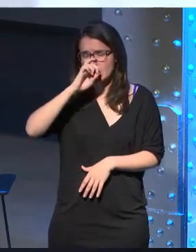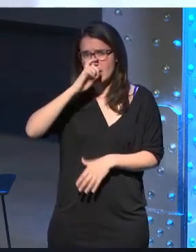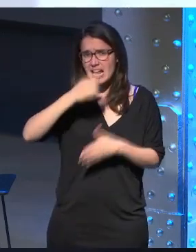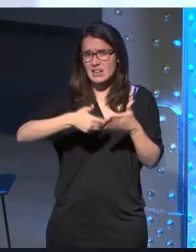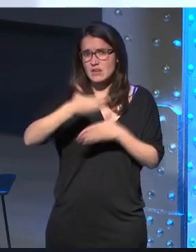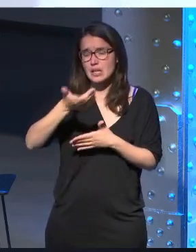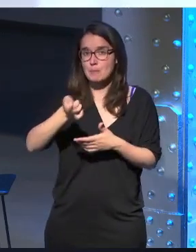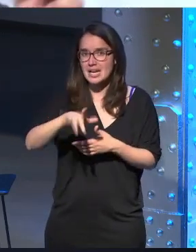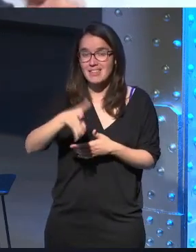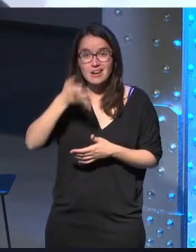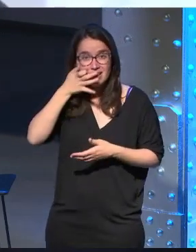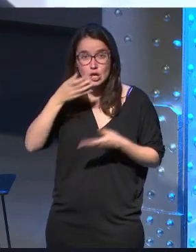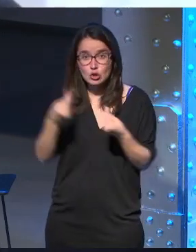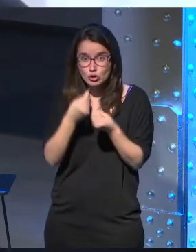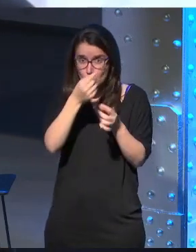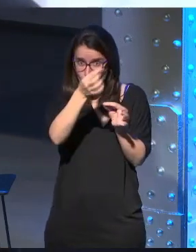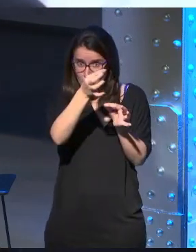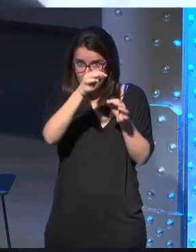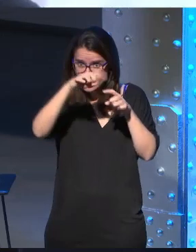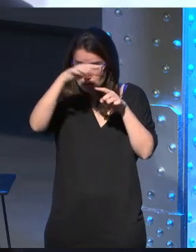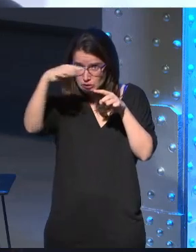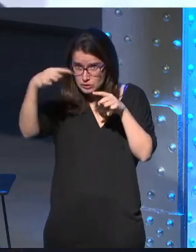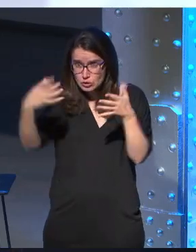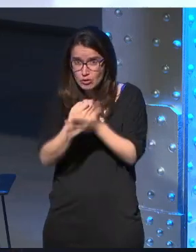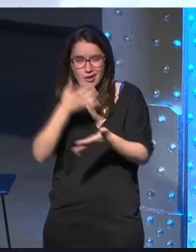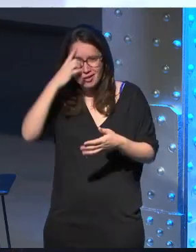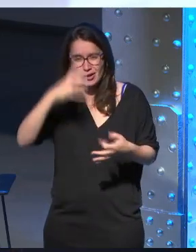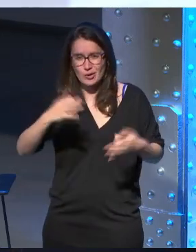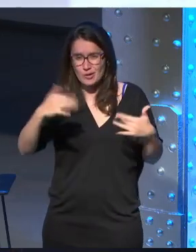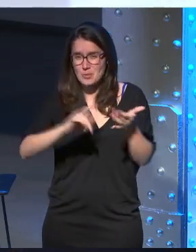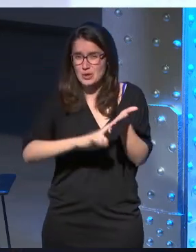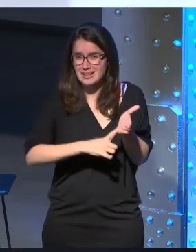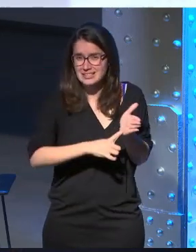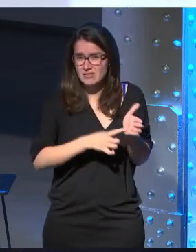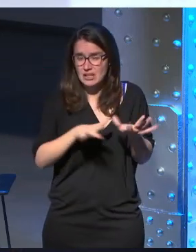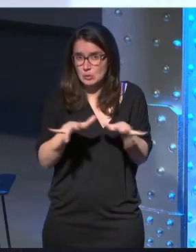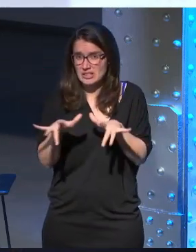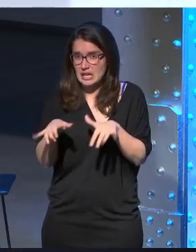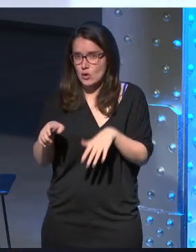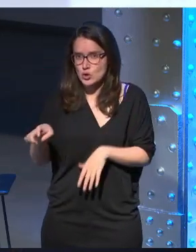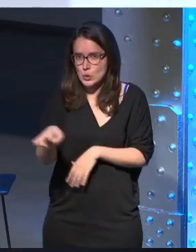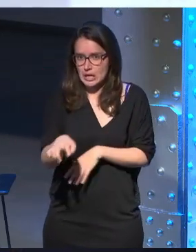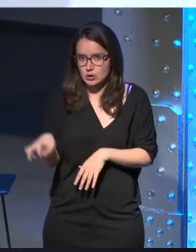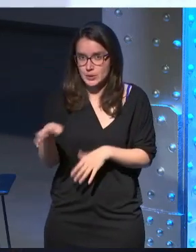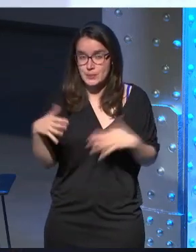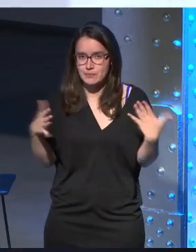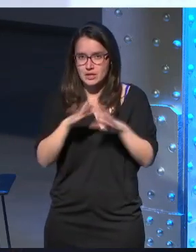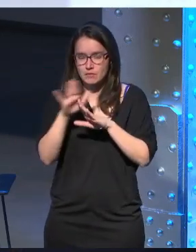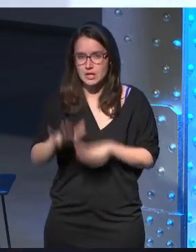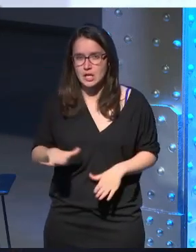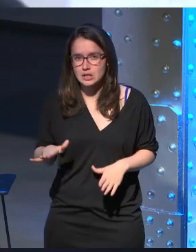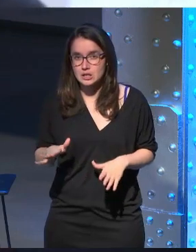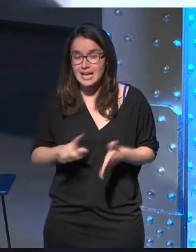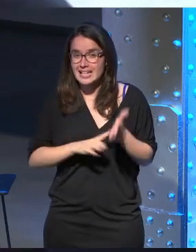parecía una libreta de verdad con su bordadito y todo? no tenía sentido porque la interfaz ahí era un teclado y un ratón entonces al final la